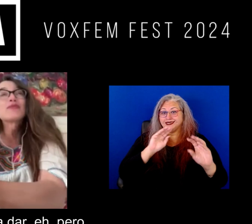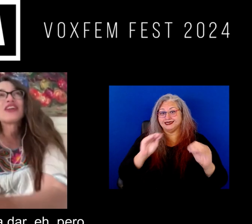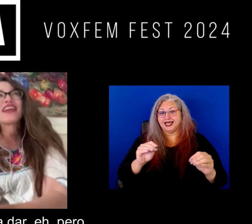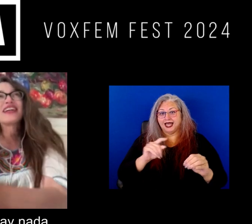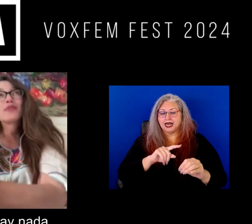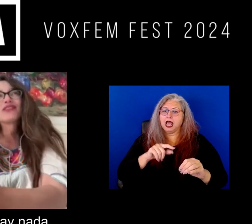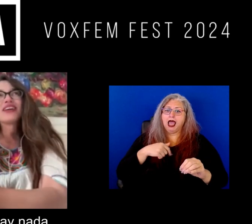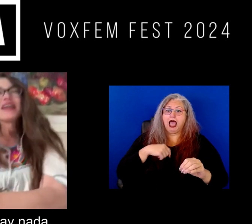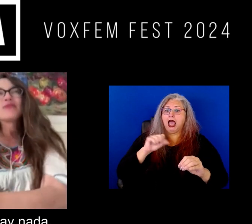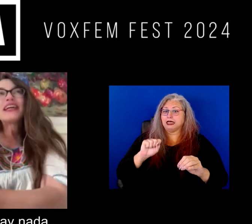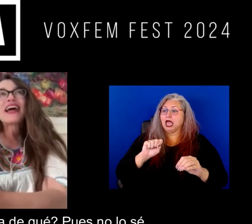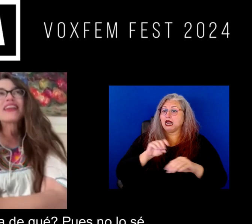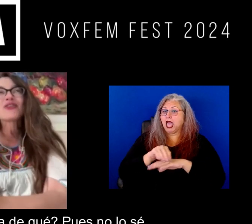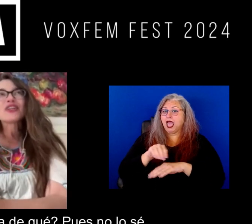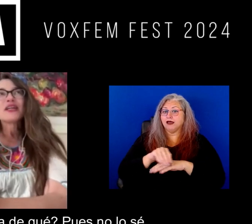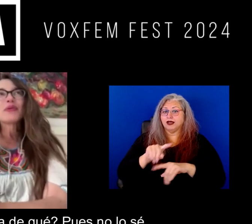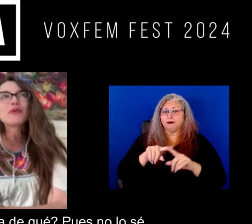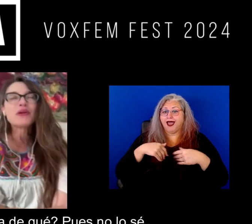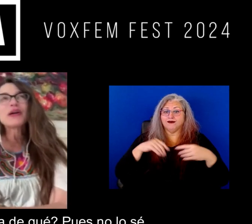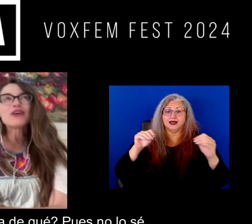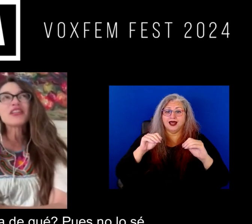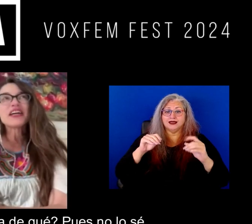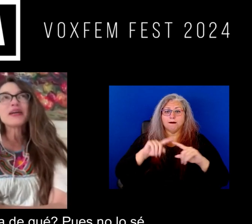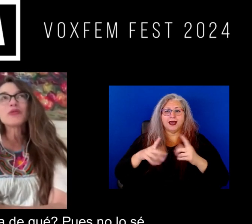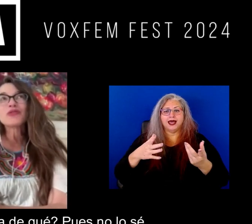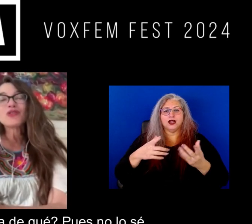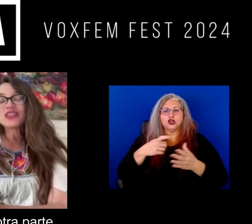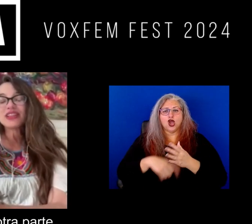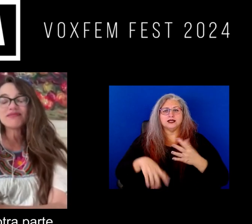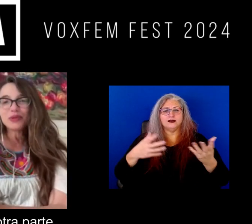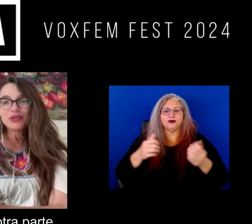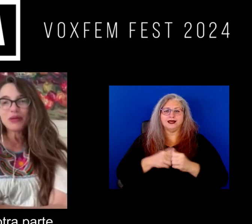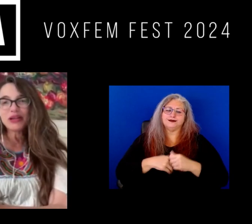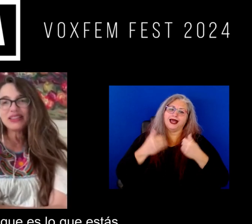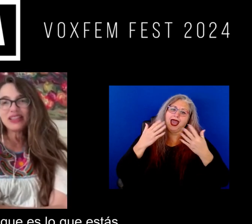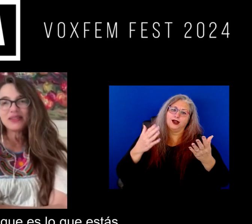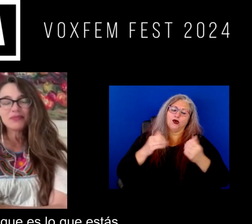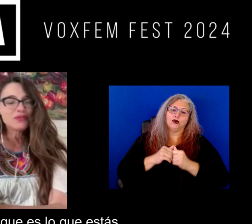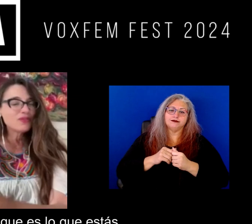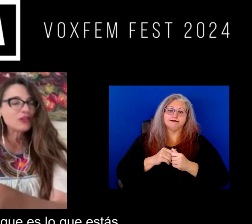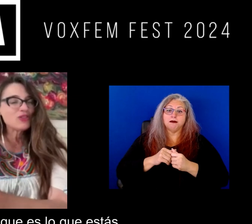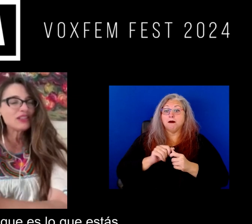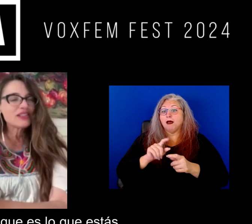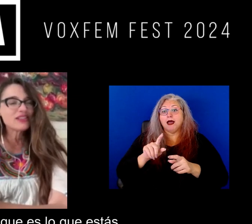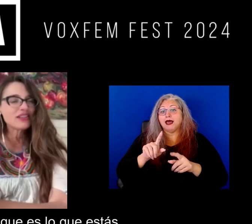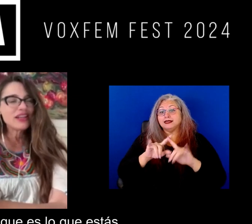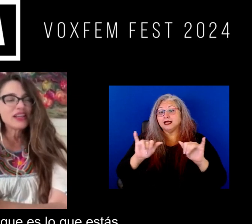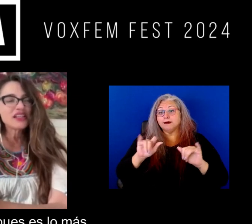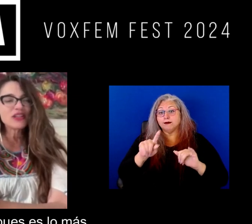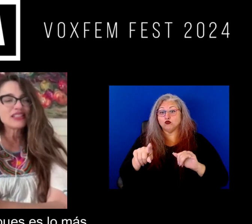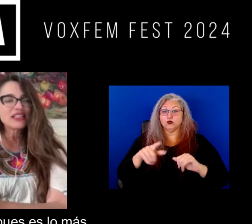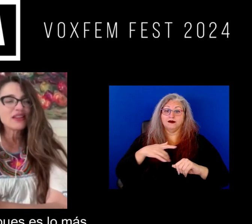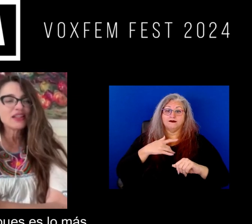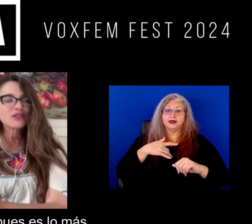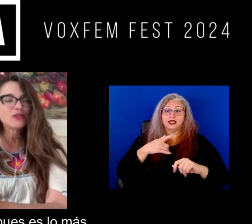los podría dar pero no hay nada ¿no? pero bueno a costa de que pues no lo sé por otra parte cuando sientes que